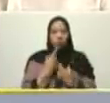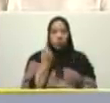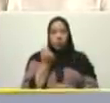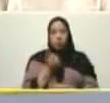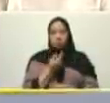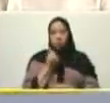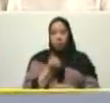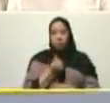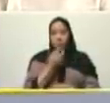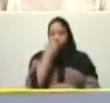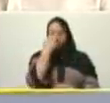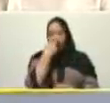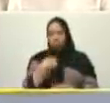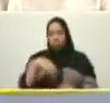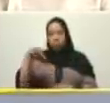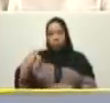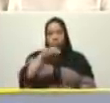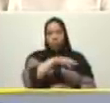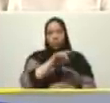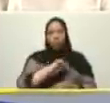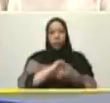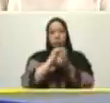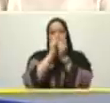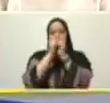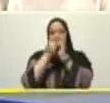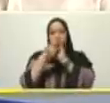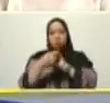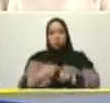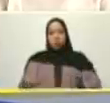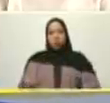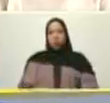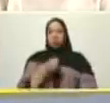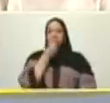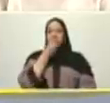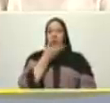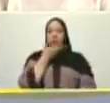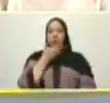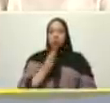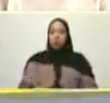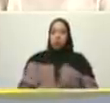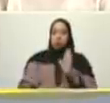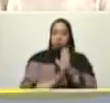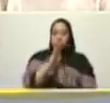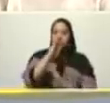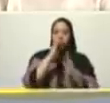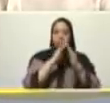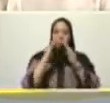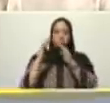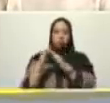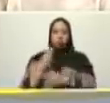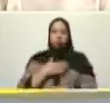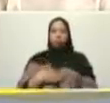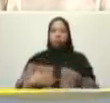más pobres del país y convertirlos en urbanismos desarrollados dignos decentes y